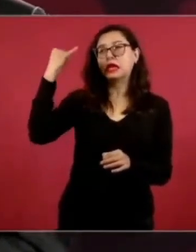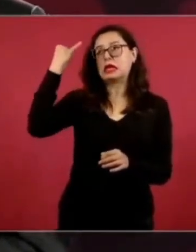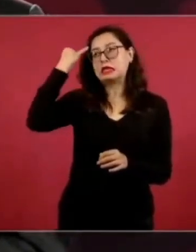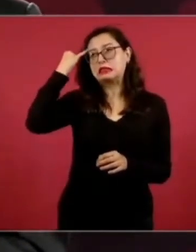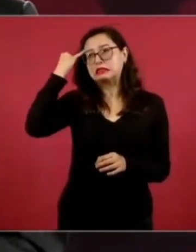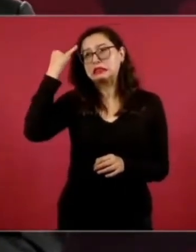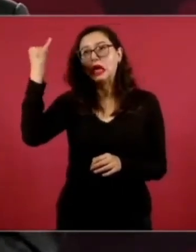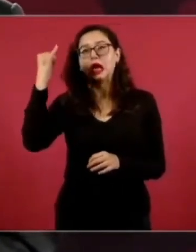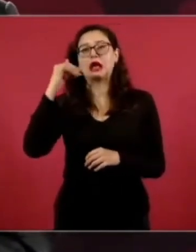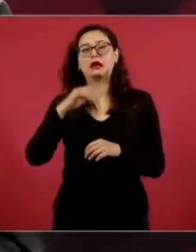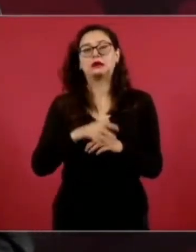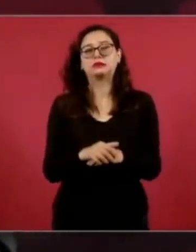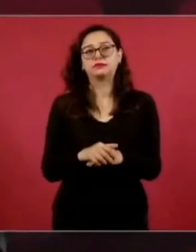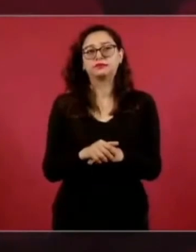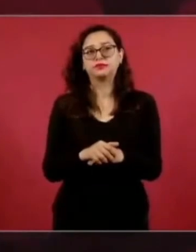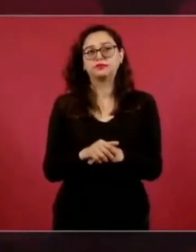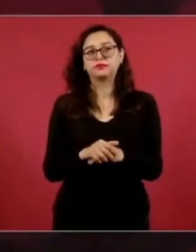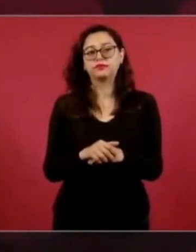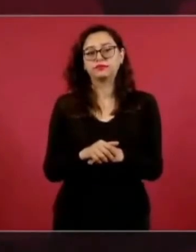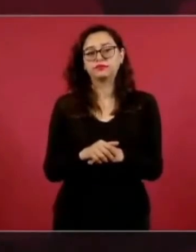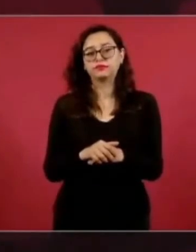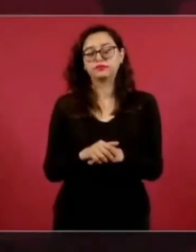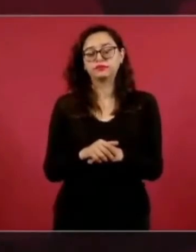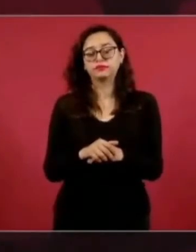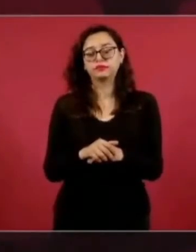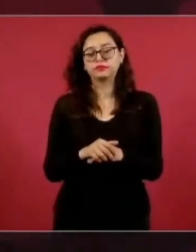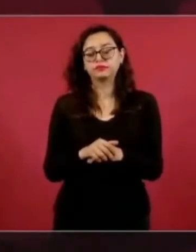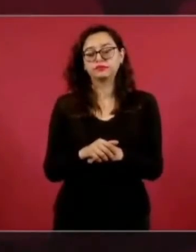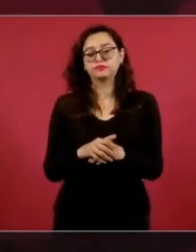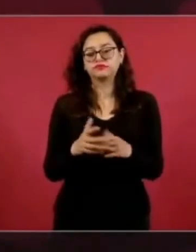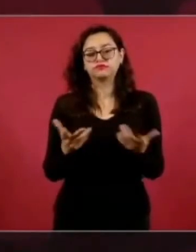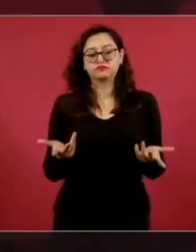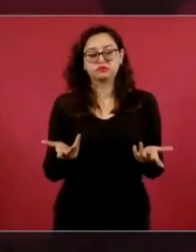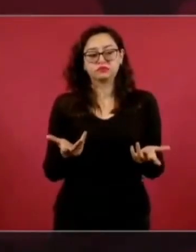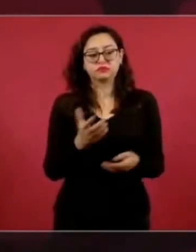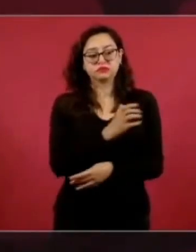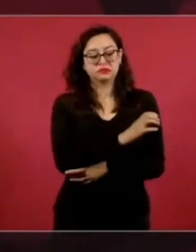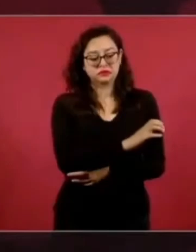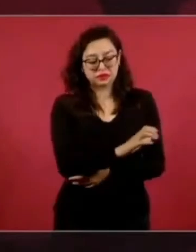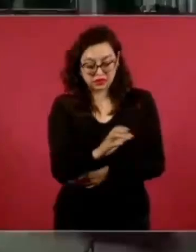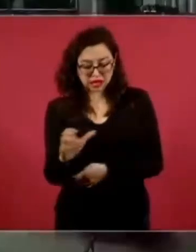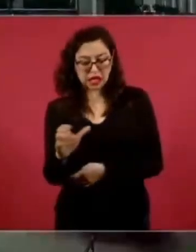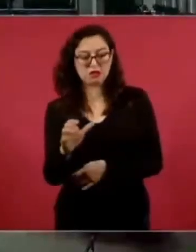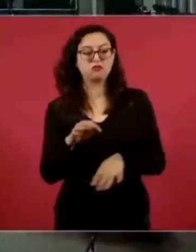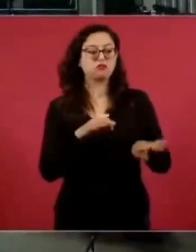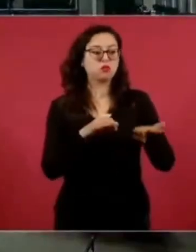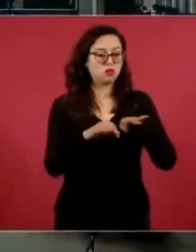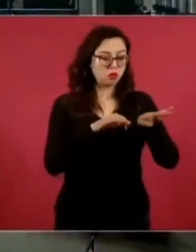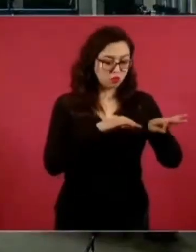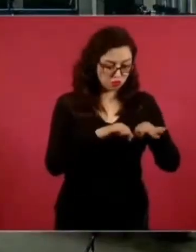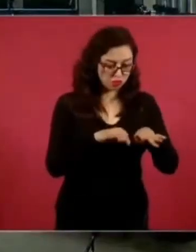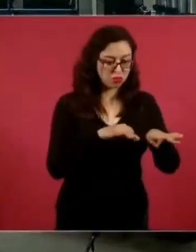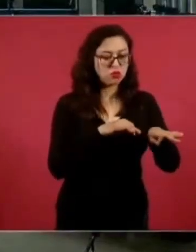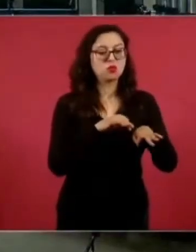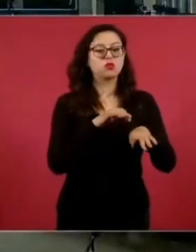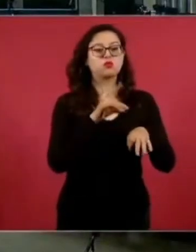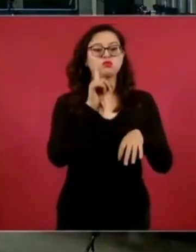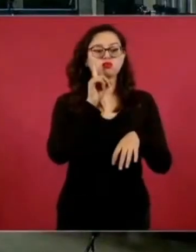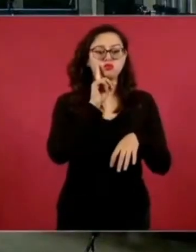comerciantes, mujeres cargadas del